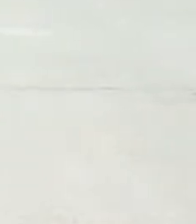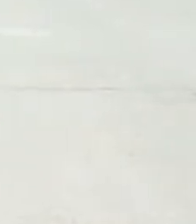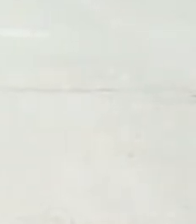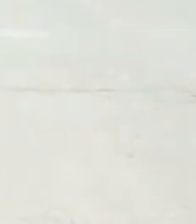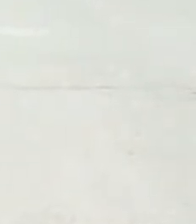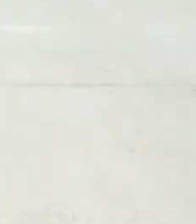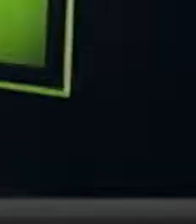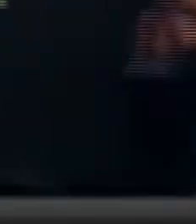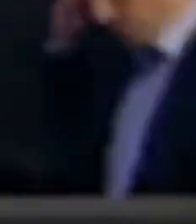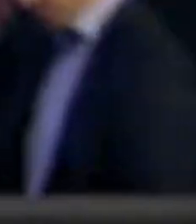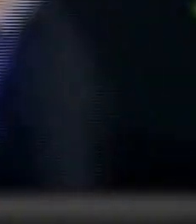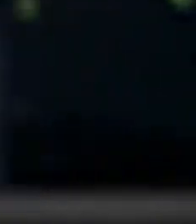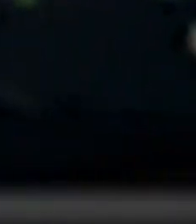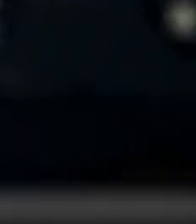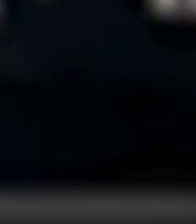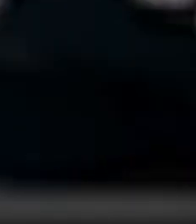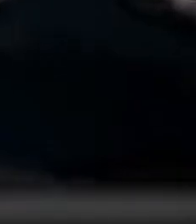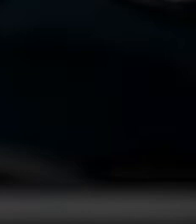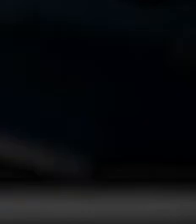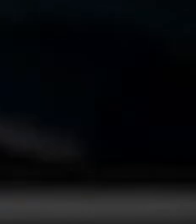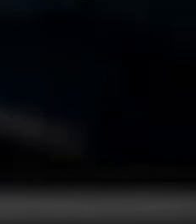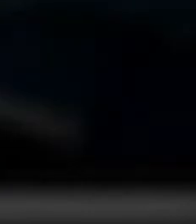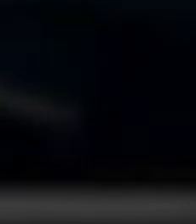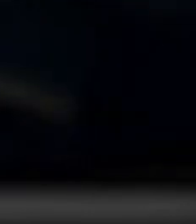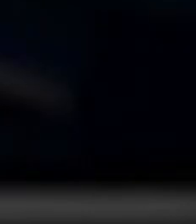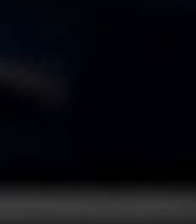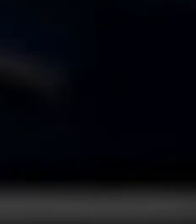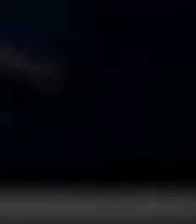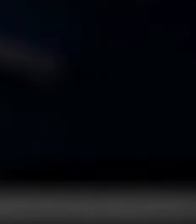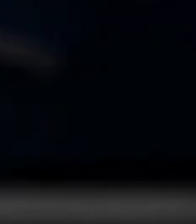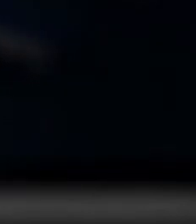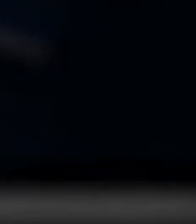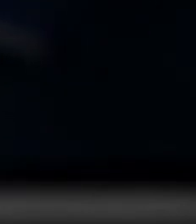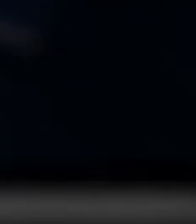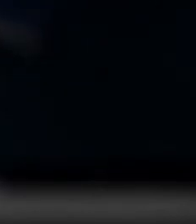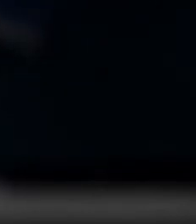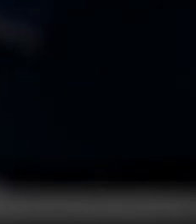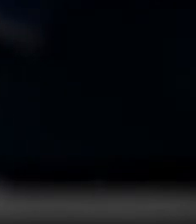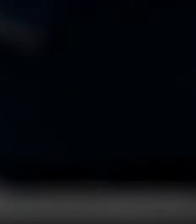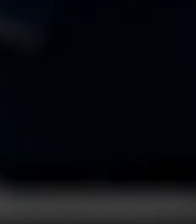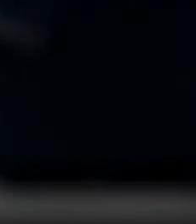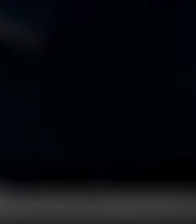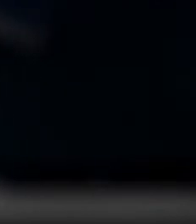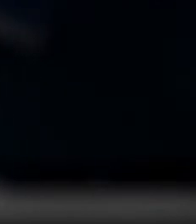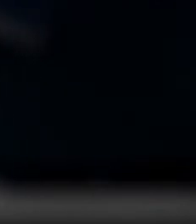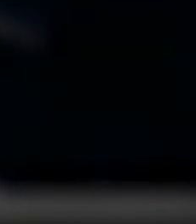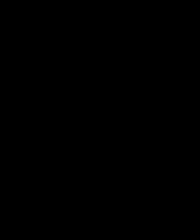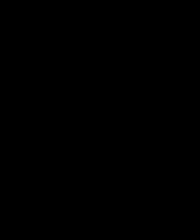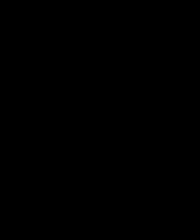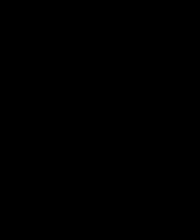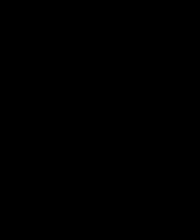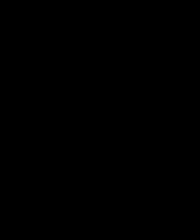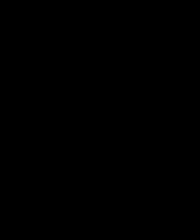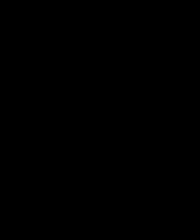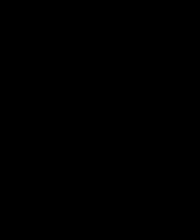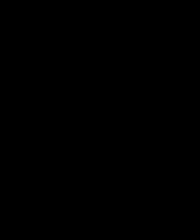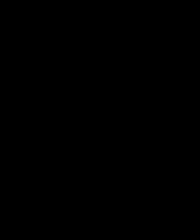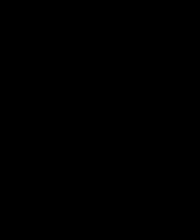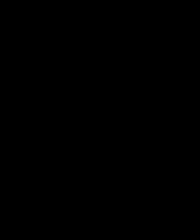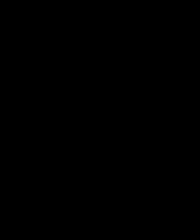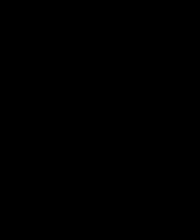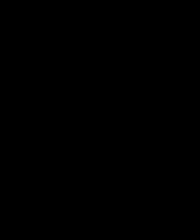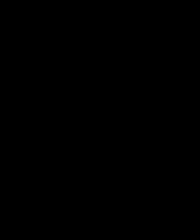de México. De la prestigiosa cadena rusa RT presentamos un programa de reportajes especiales y